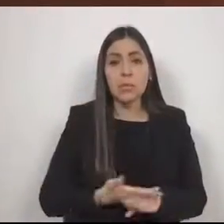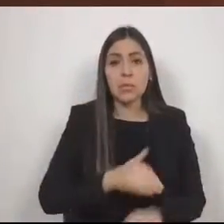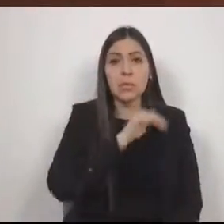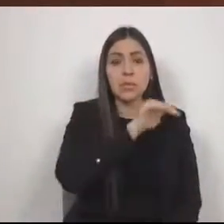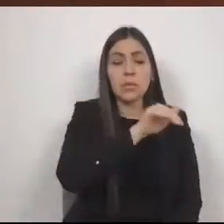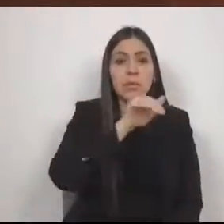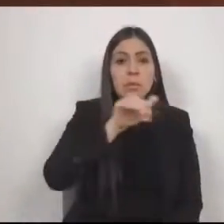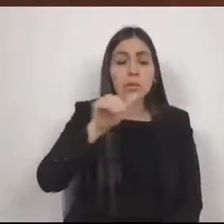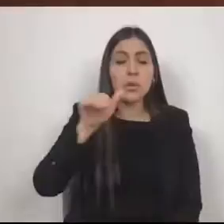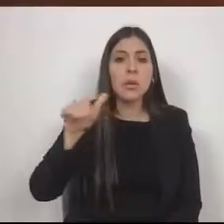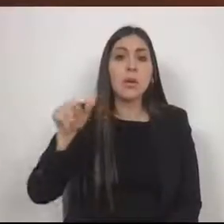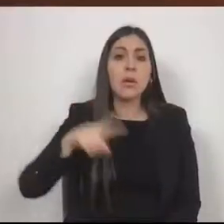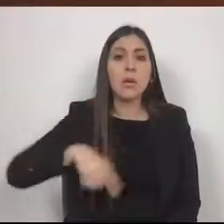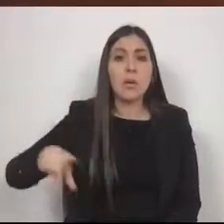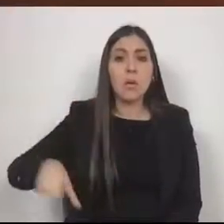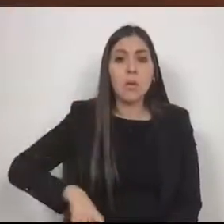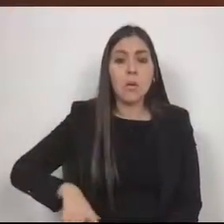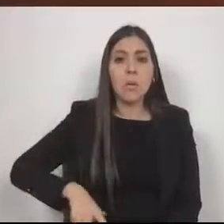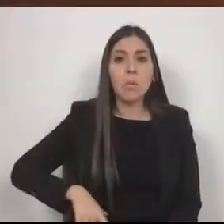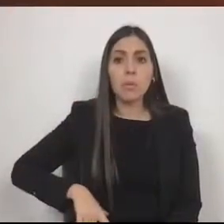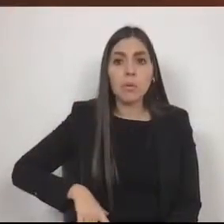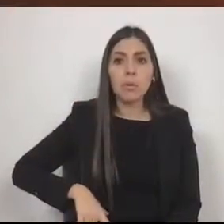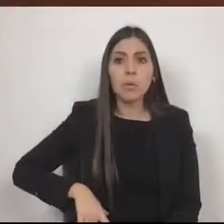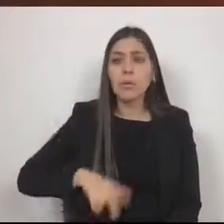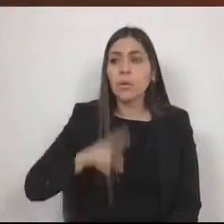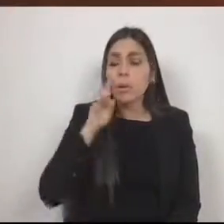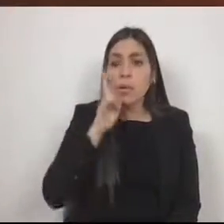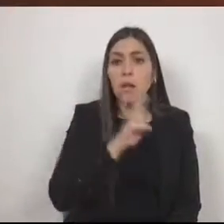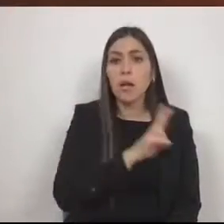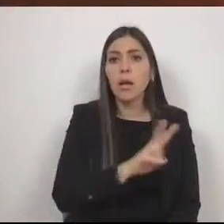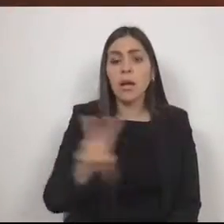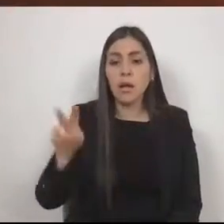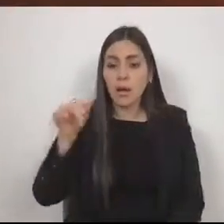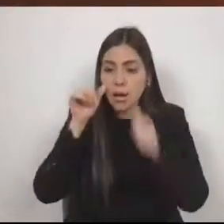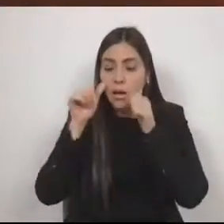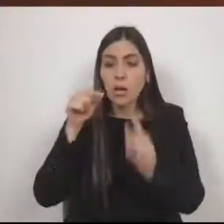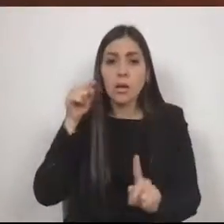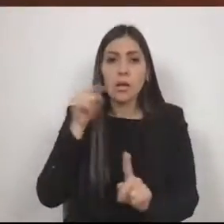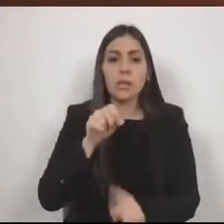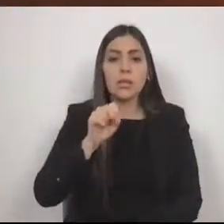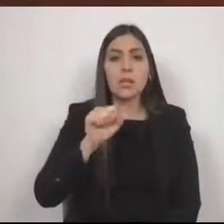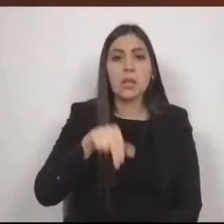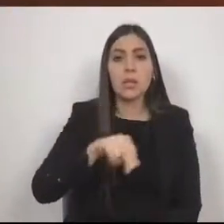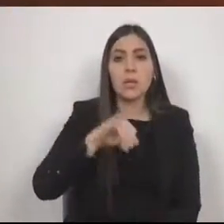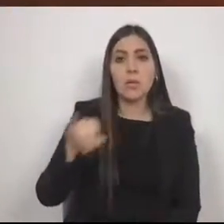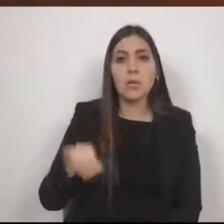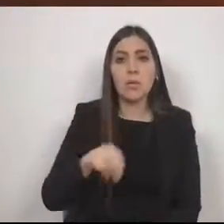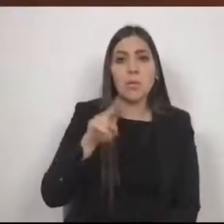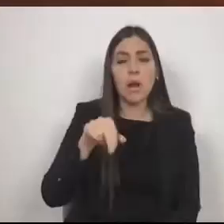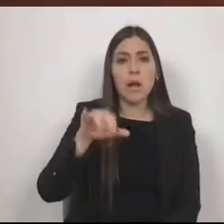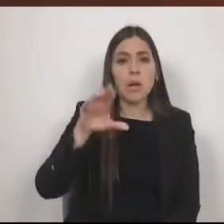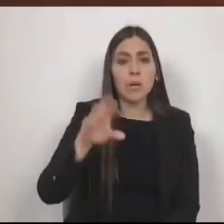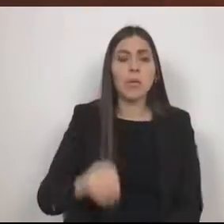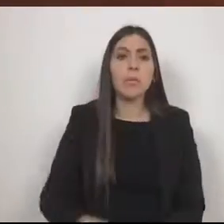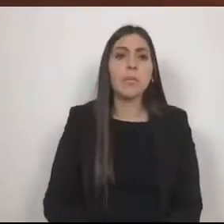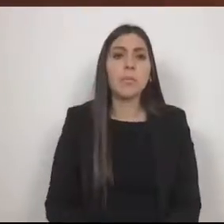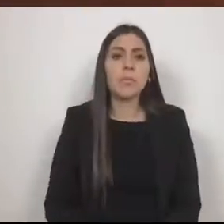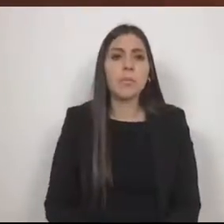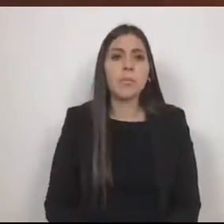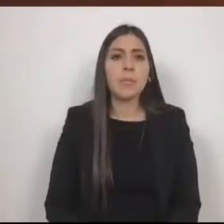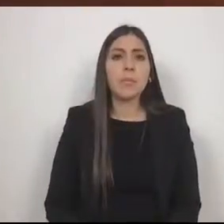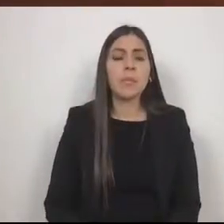autoridades puedan voltear a ver a San Juanico. No hagamos el llamado como pasó